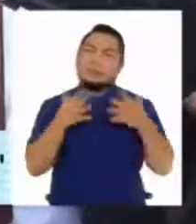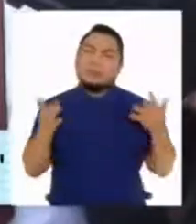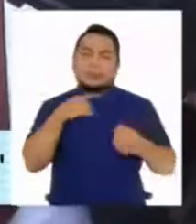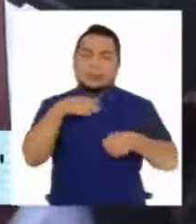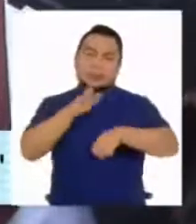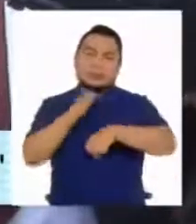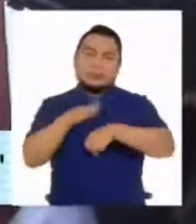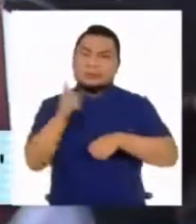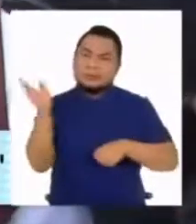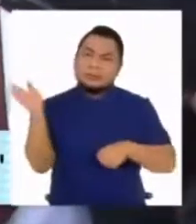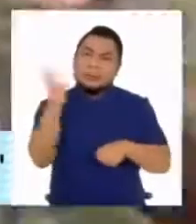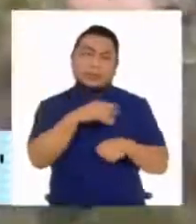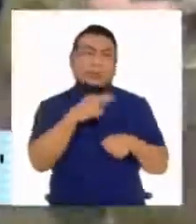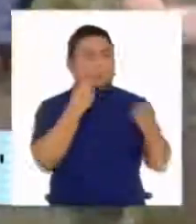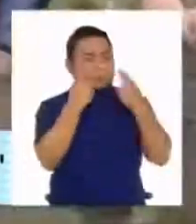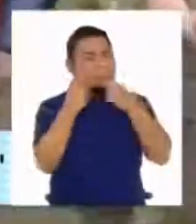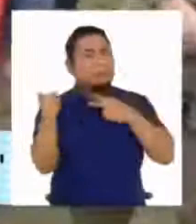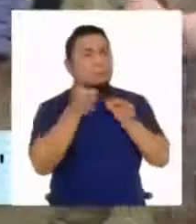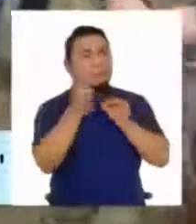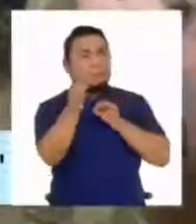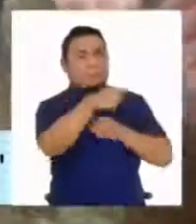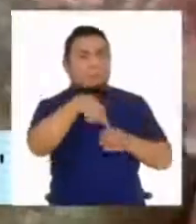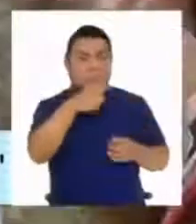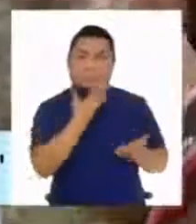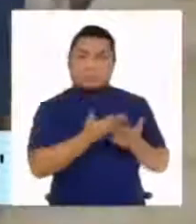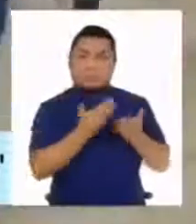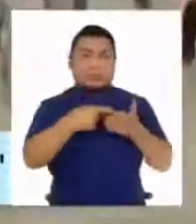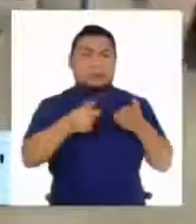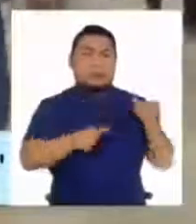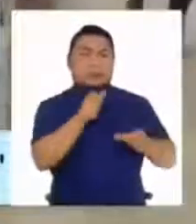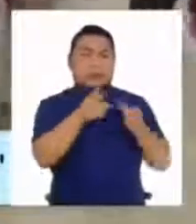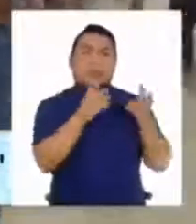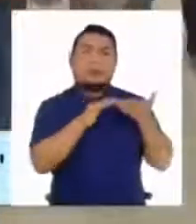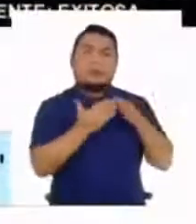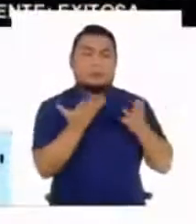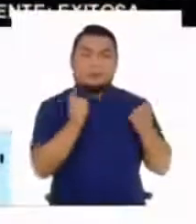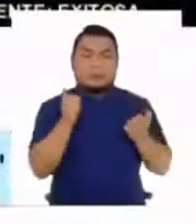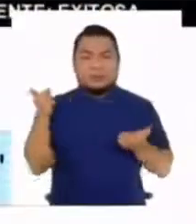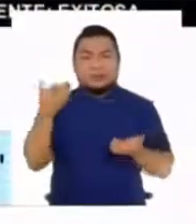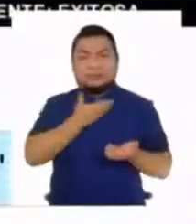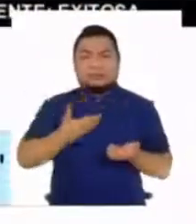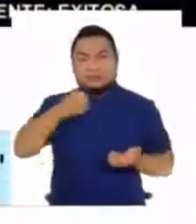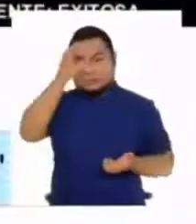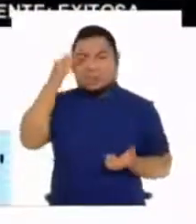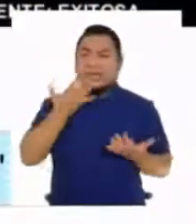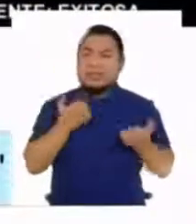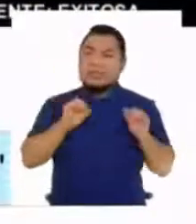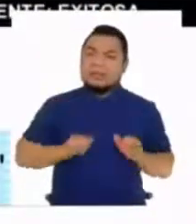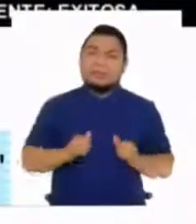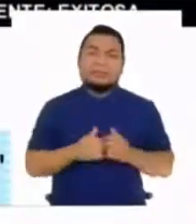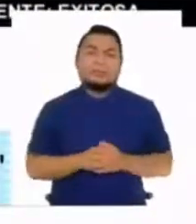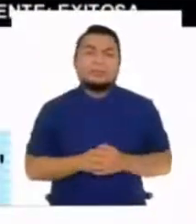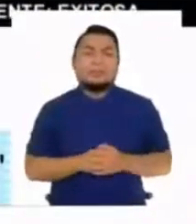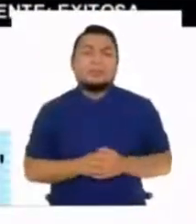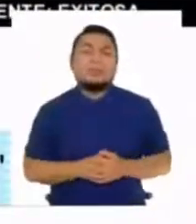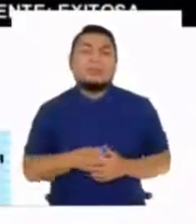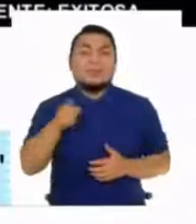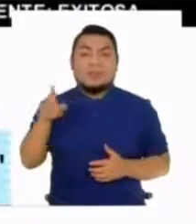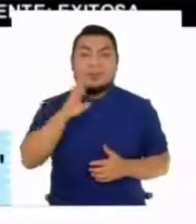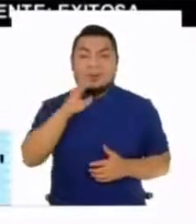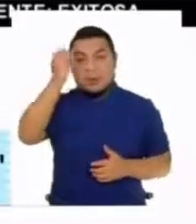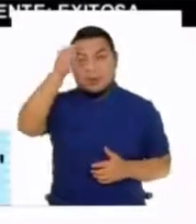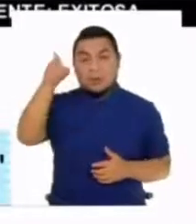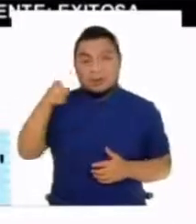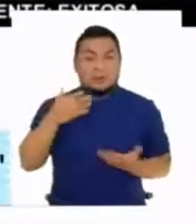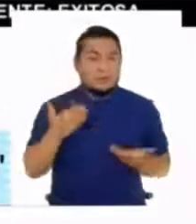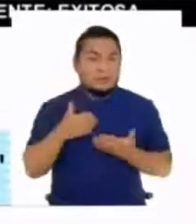que se están viviendo dentro del país. Por ejemplo, las declaraciones de la presidenta del Congreso, asimismo sobre